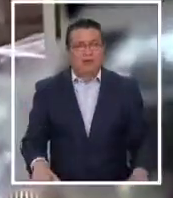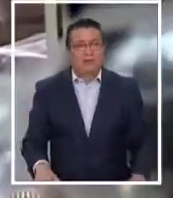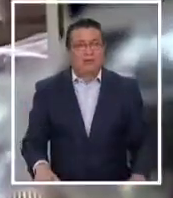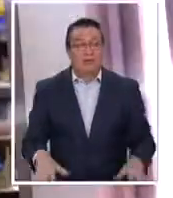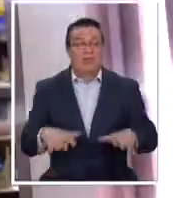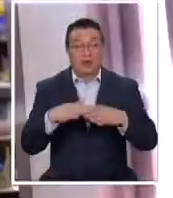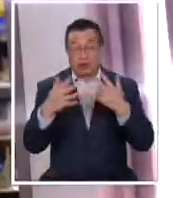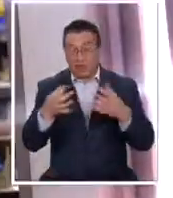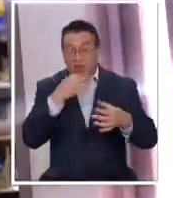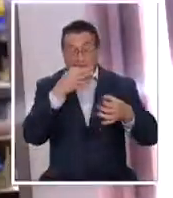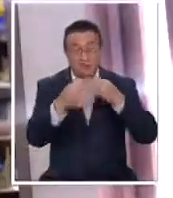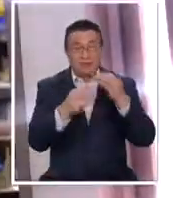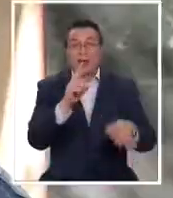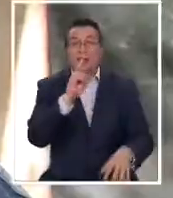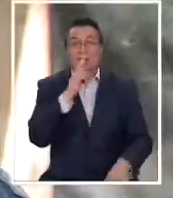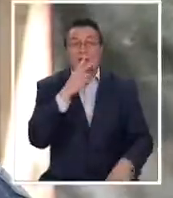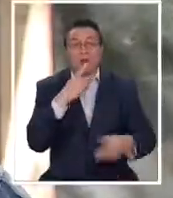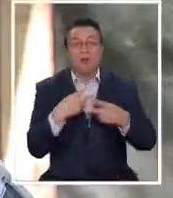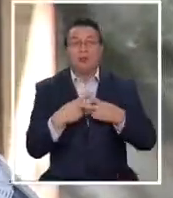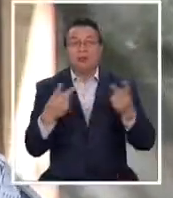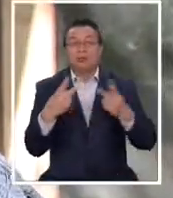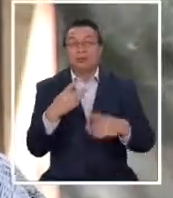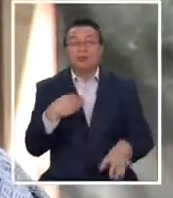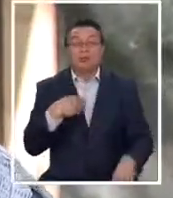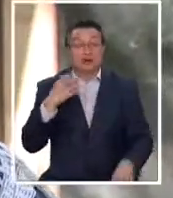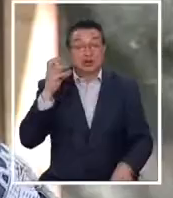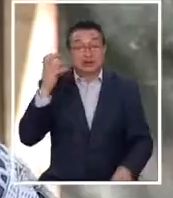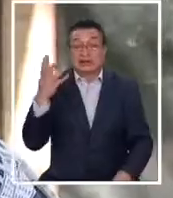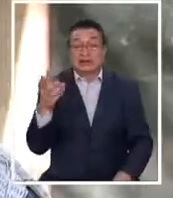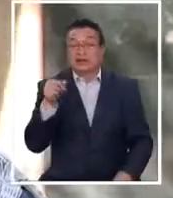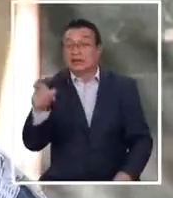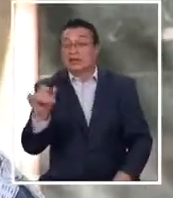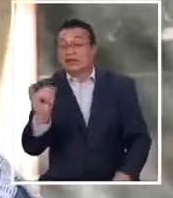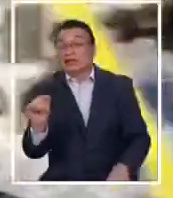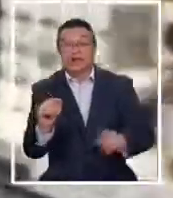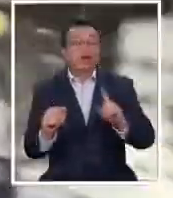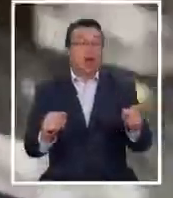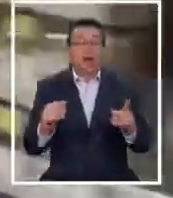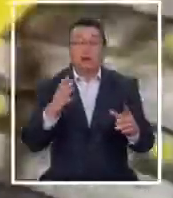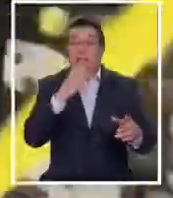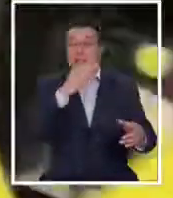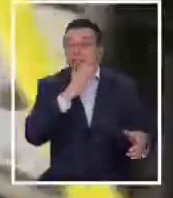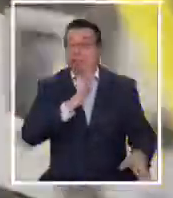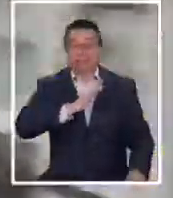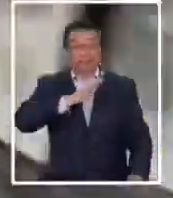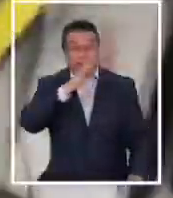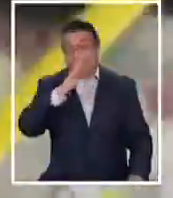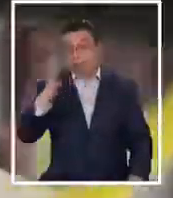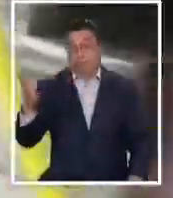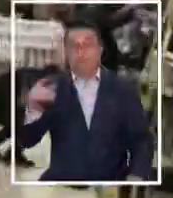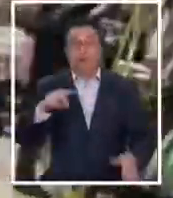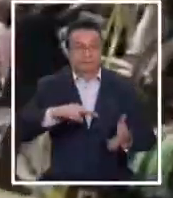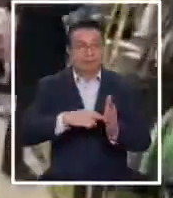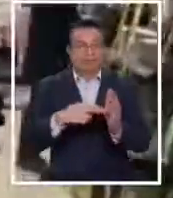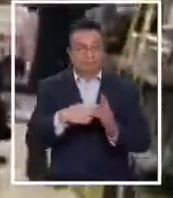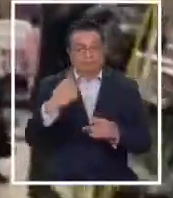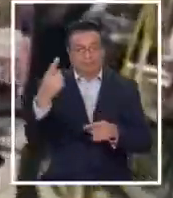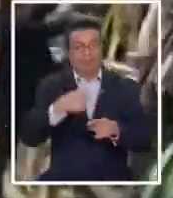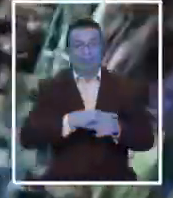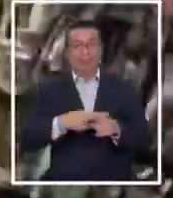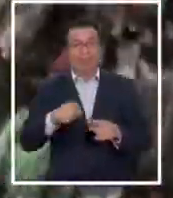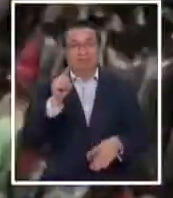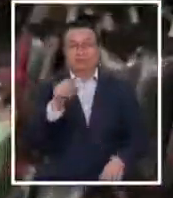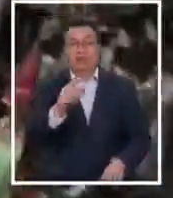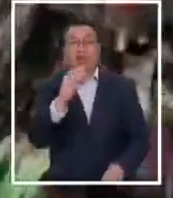Con todo lo que han dicho en televisión uno ya no sabe qué es lo que es uno y qué es que es otro. Una de las polémicas de la semana, que se